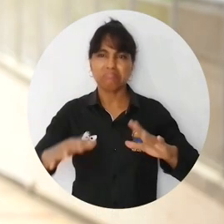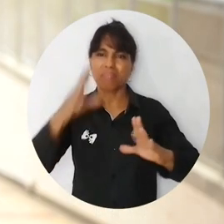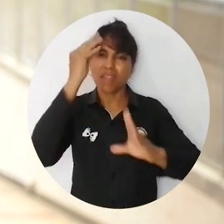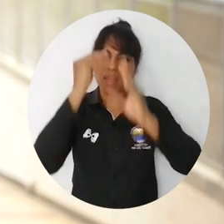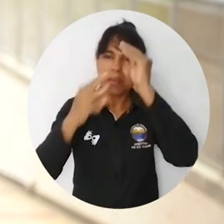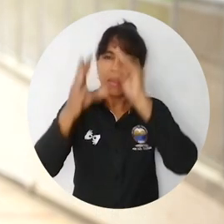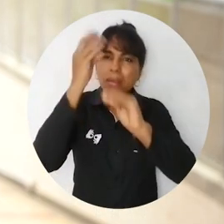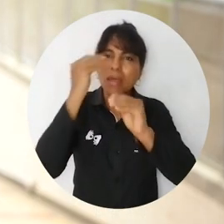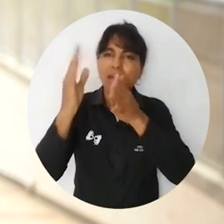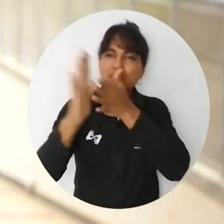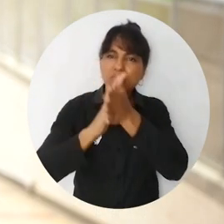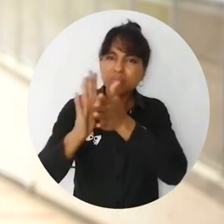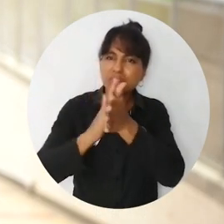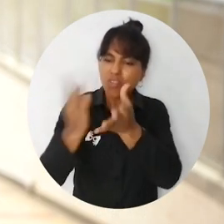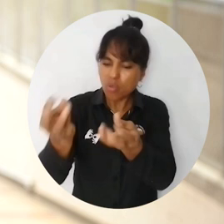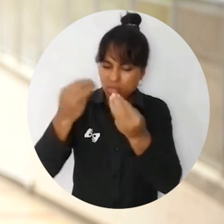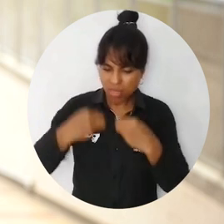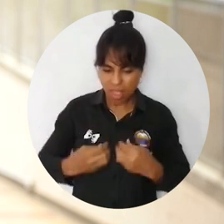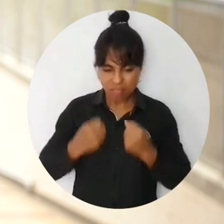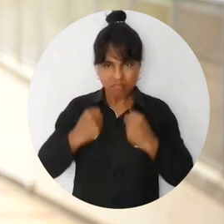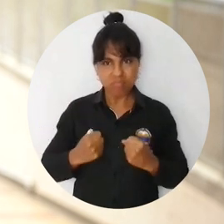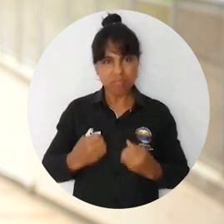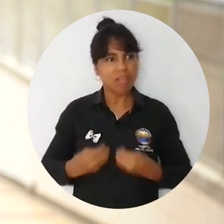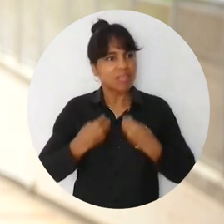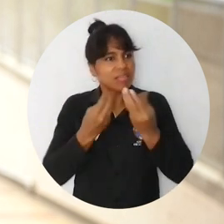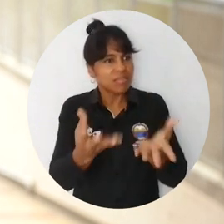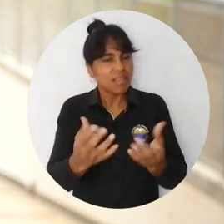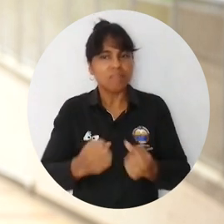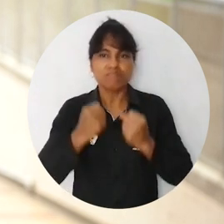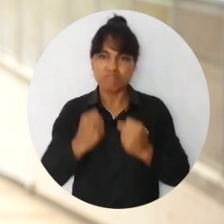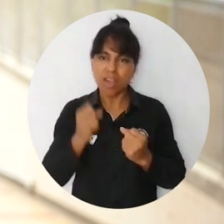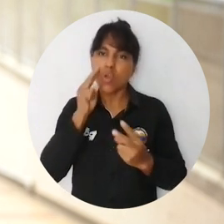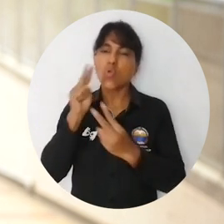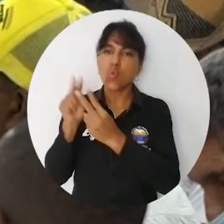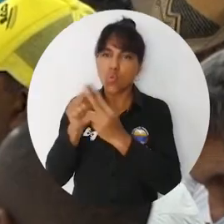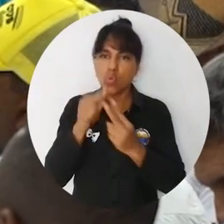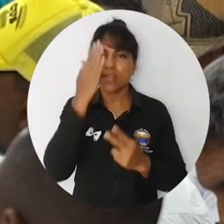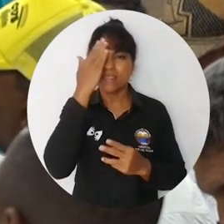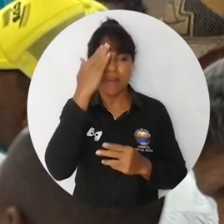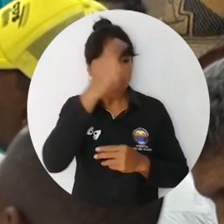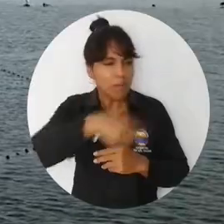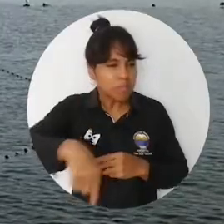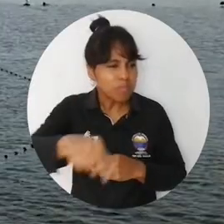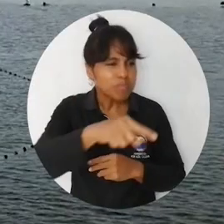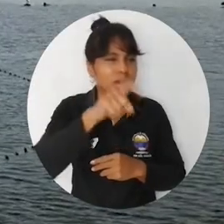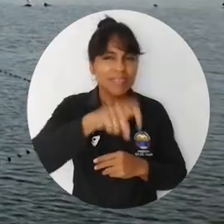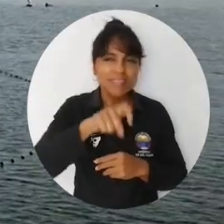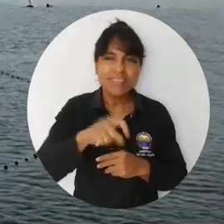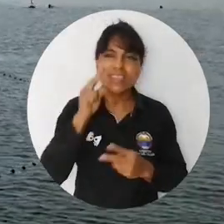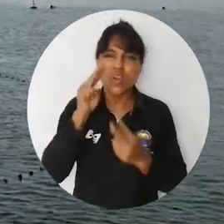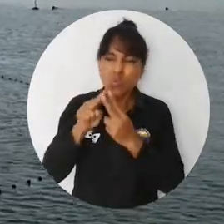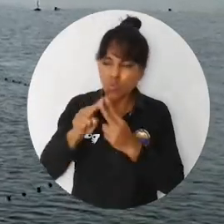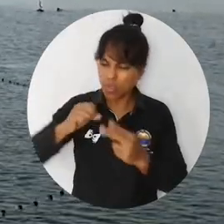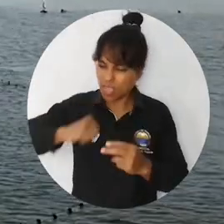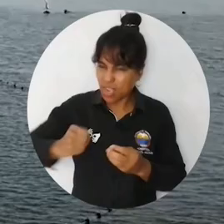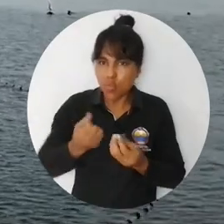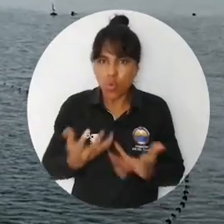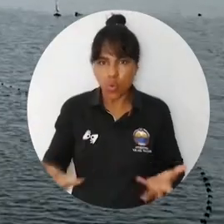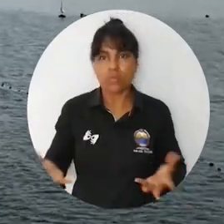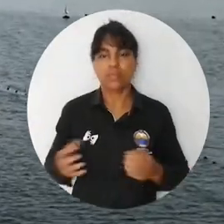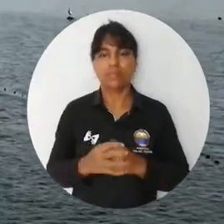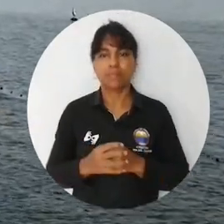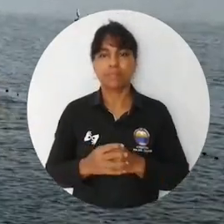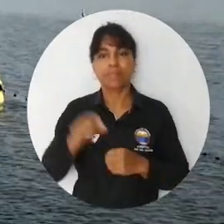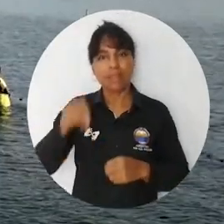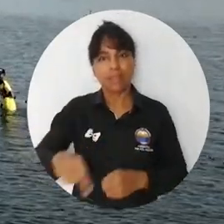Son espacios de aprendizaje, de información que le genera capacidad instalada a la gente, sobre todo la necesidad de la gente por un tema de preservar sus